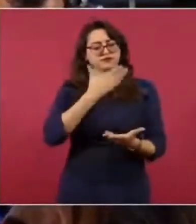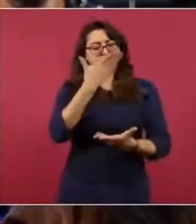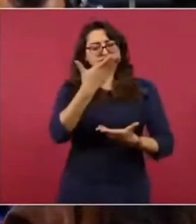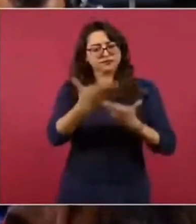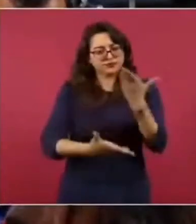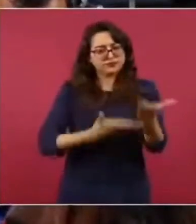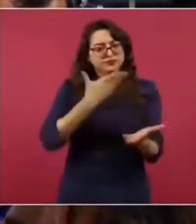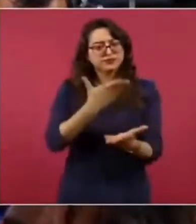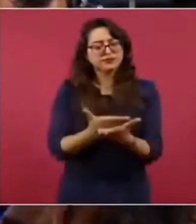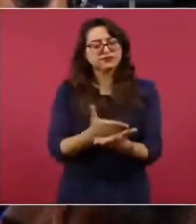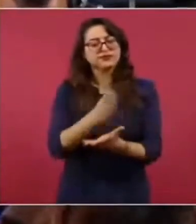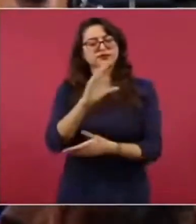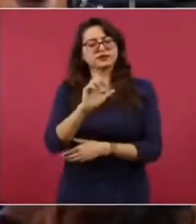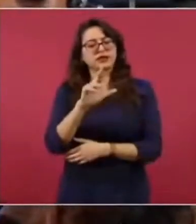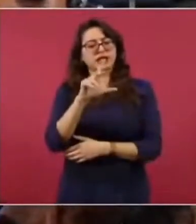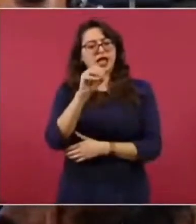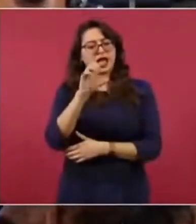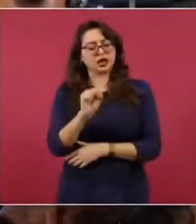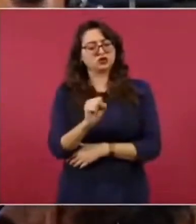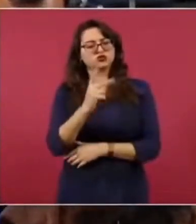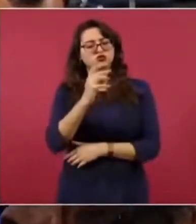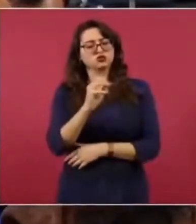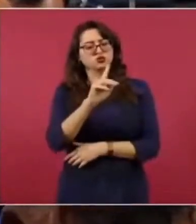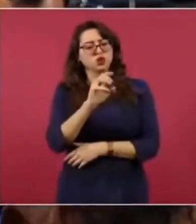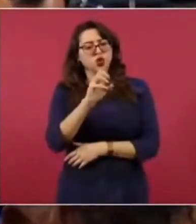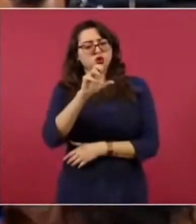subsecretario y a los colegas. Muy buenos días.